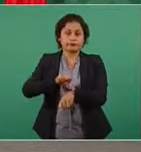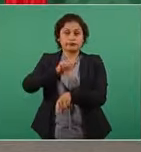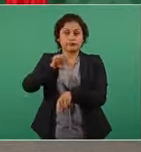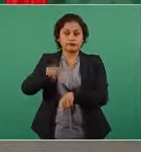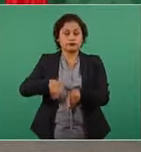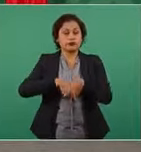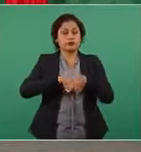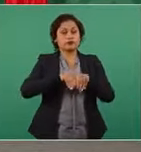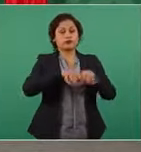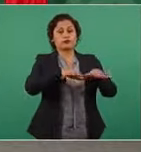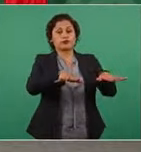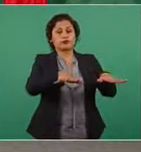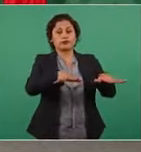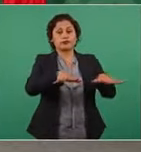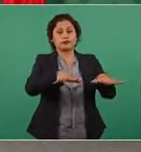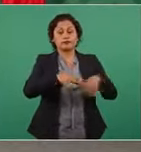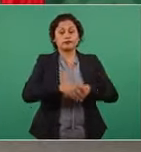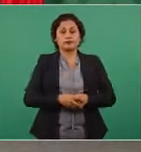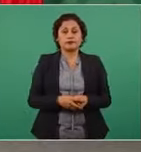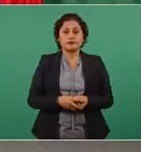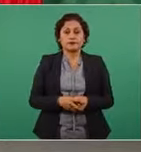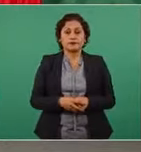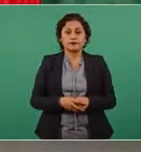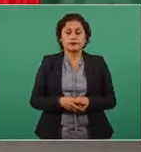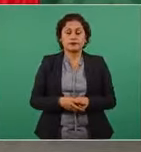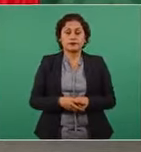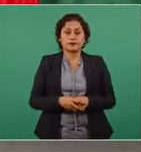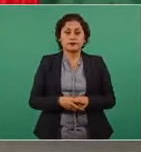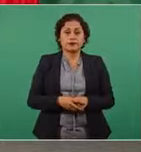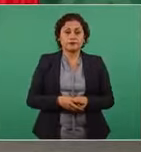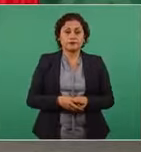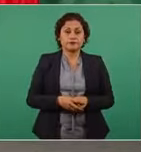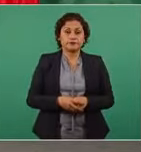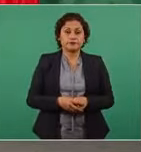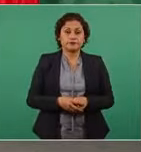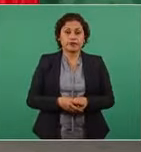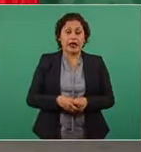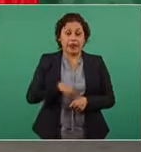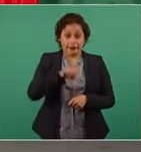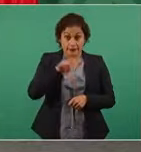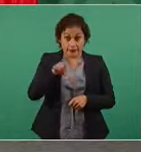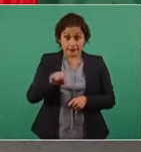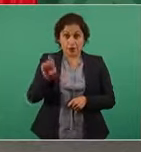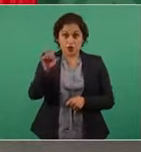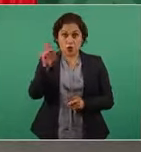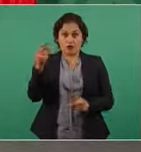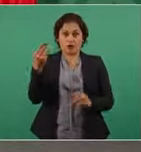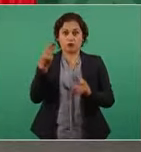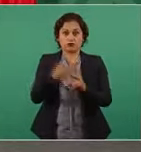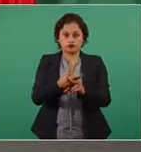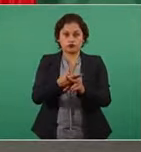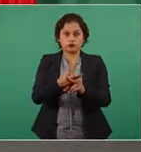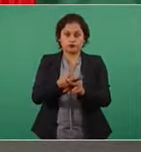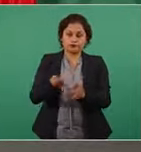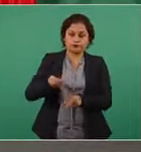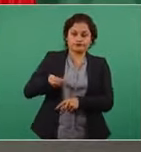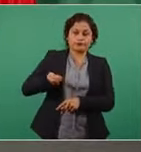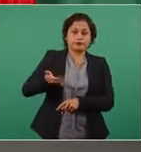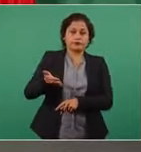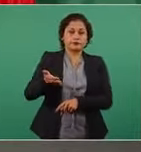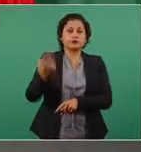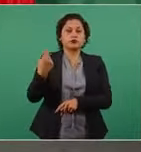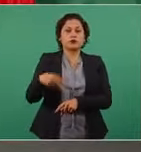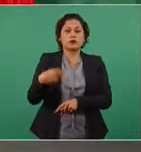más luego de su asesinato el apóstol de la